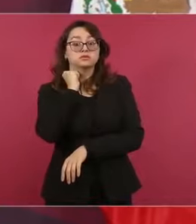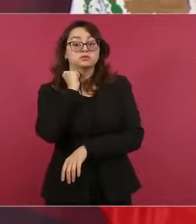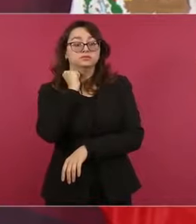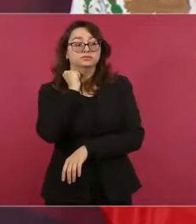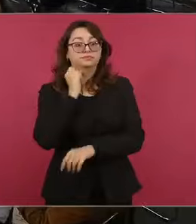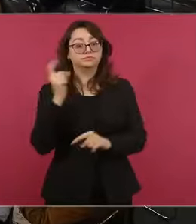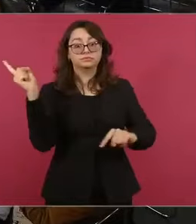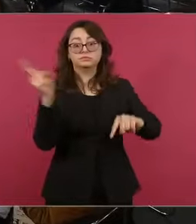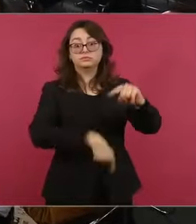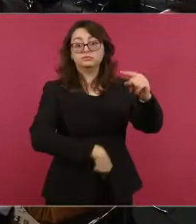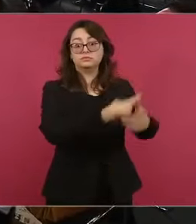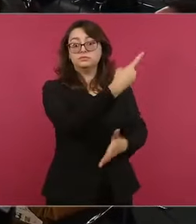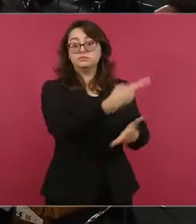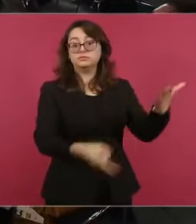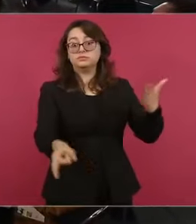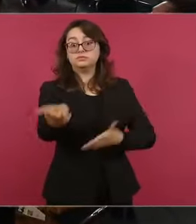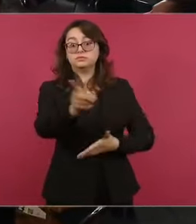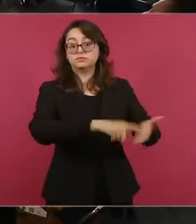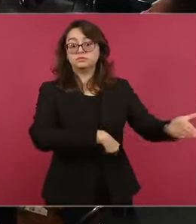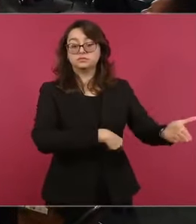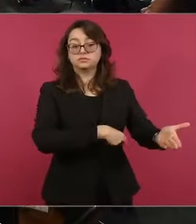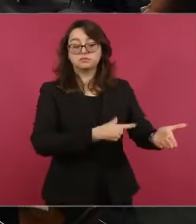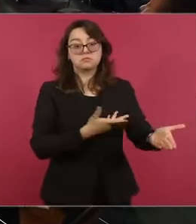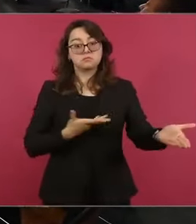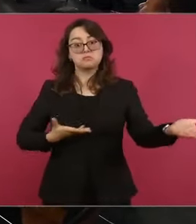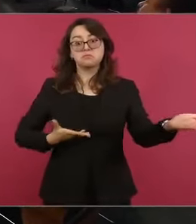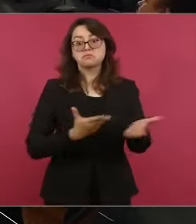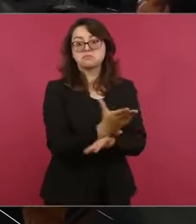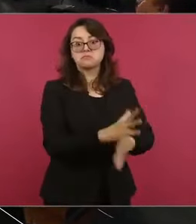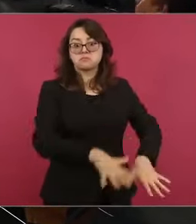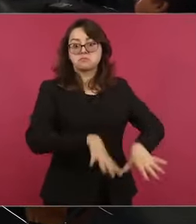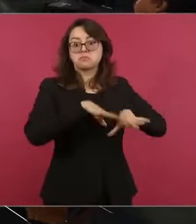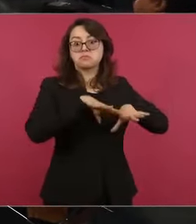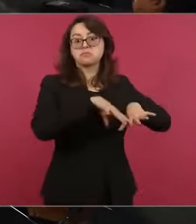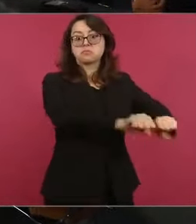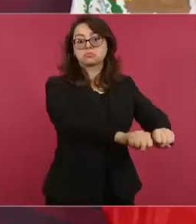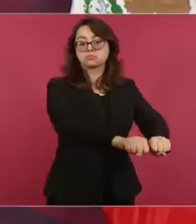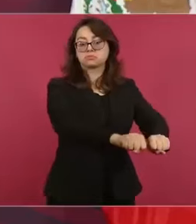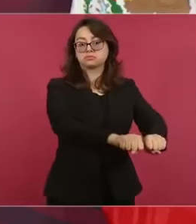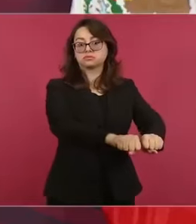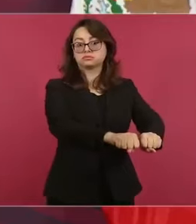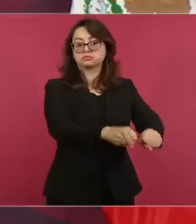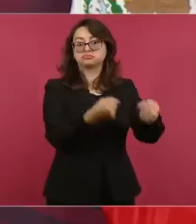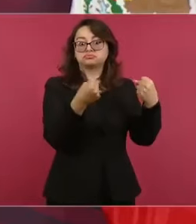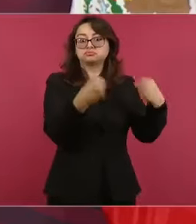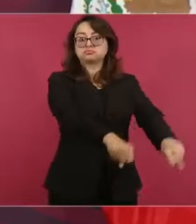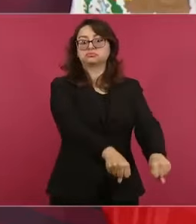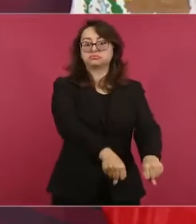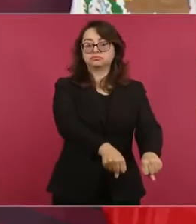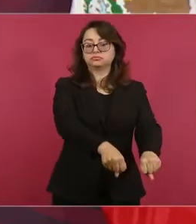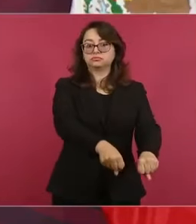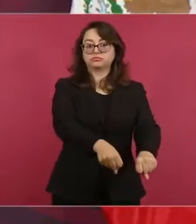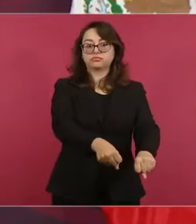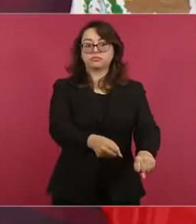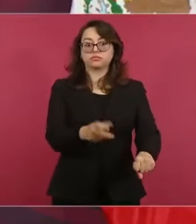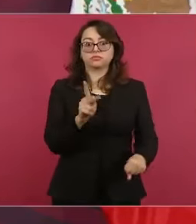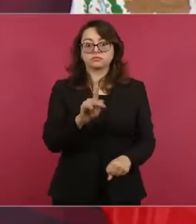lo nulifican y el Poder Judicial se sitúa como el